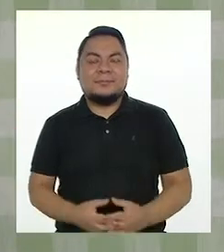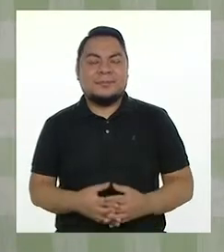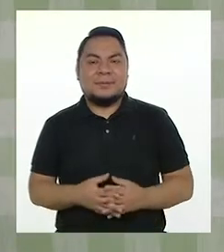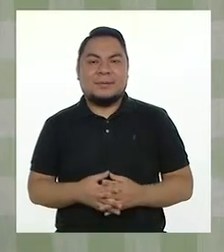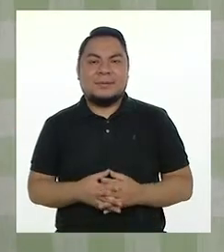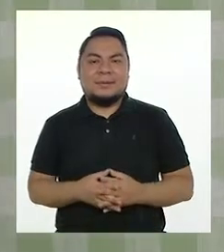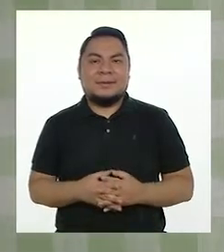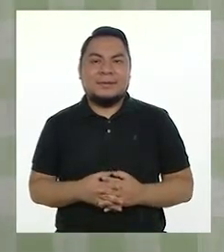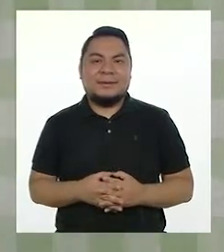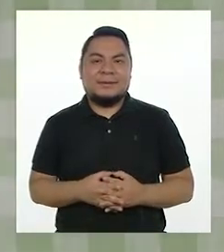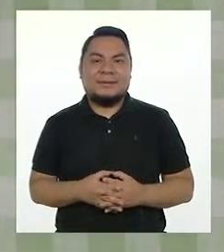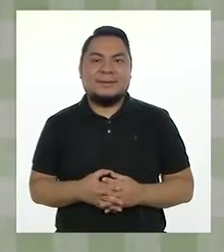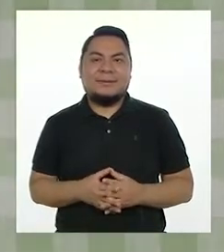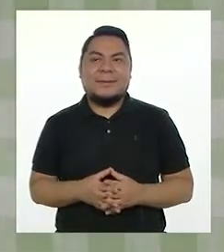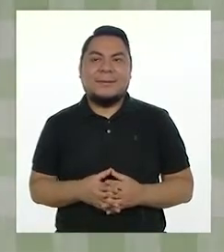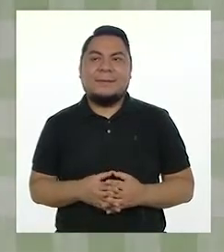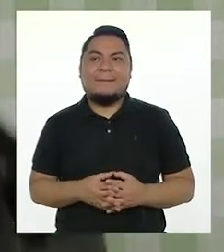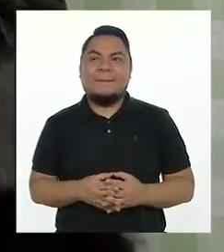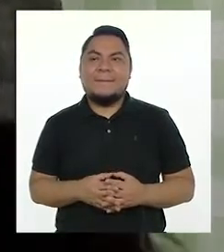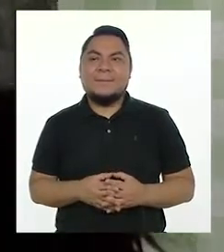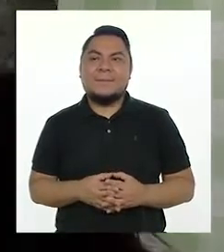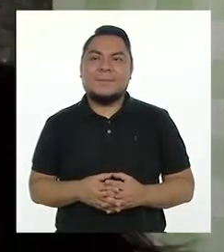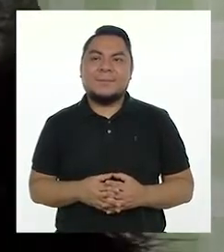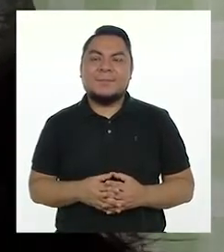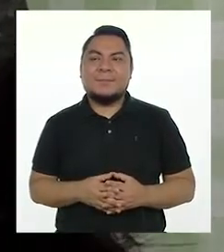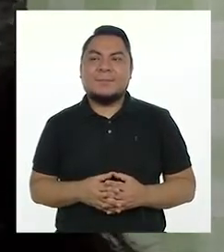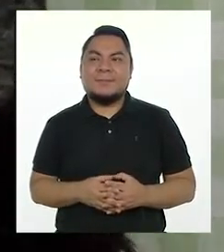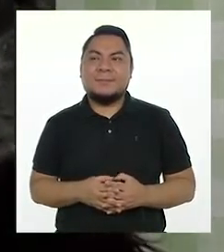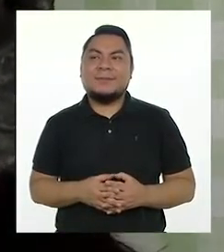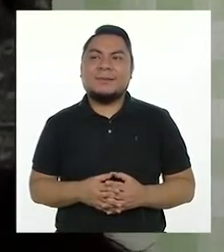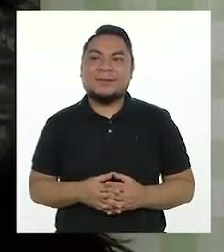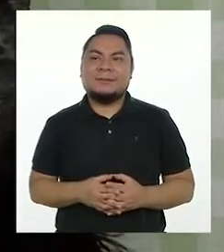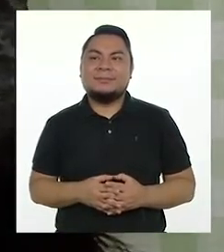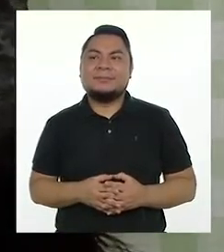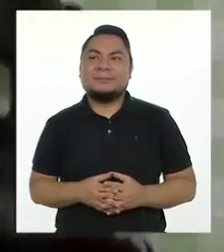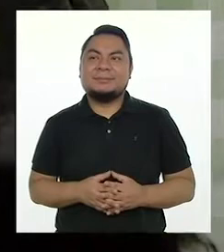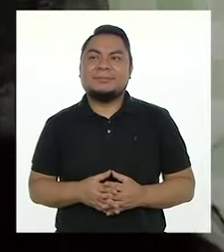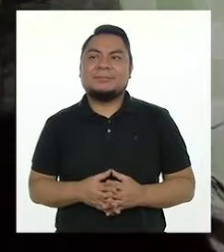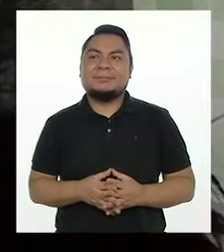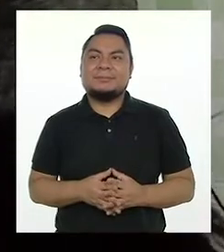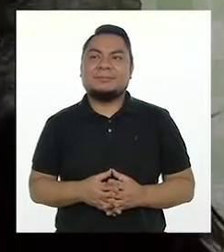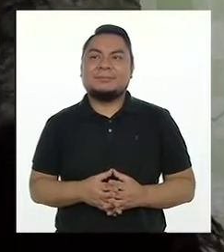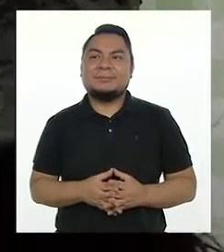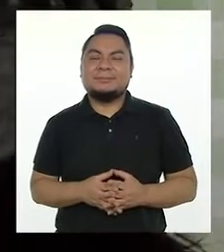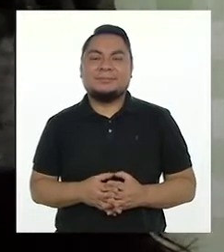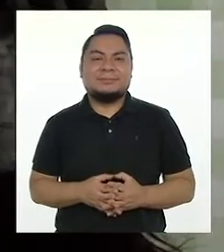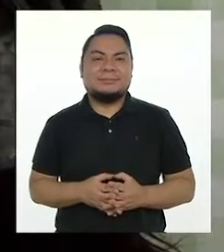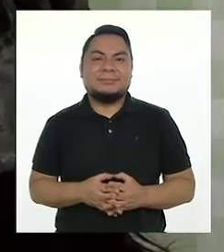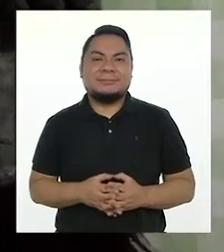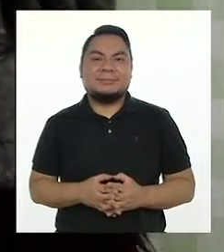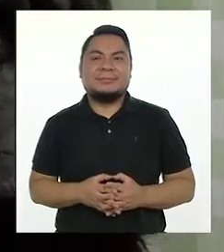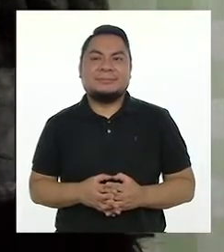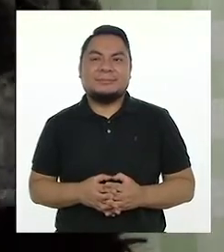¡A la cara se 65 ¡Bien! ¡Oh, el coye!